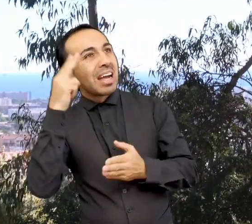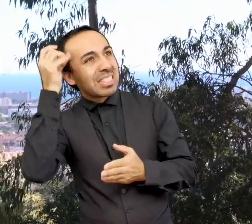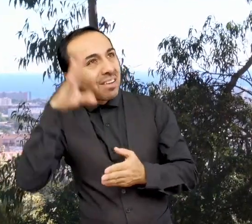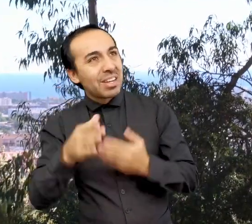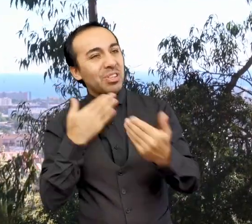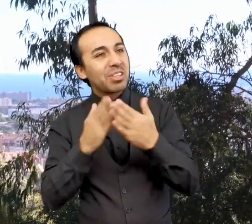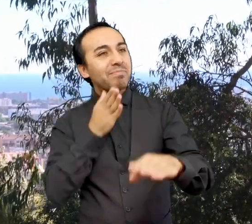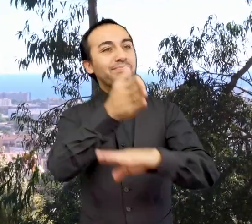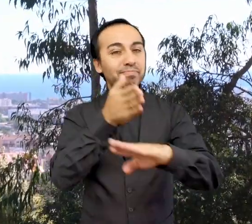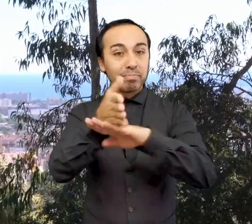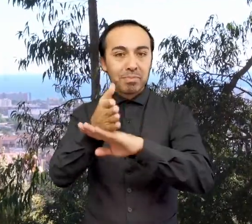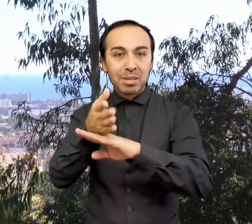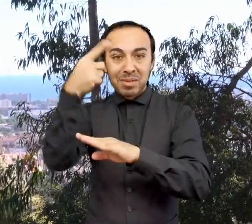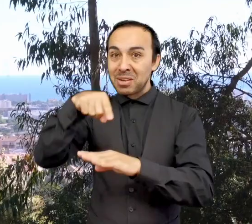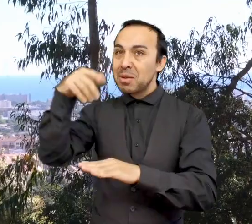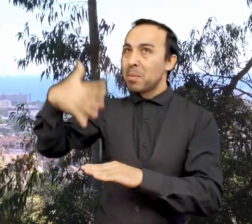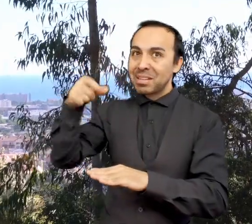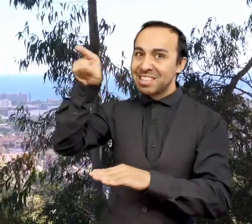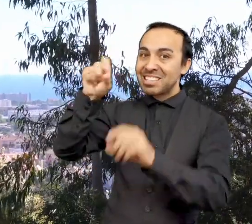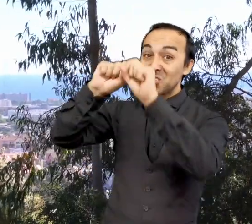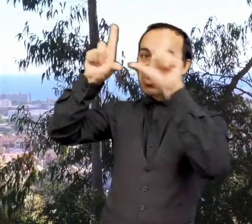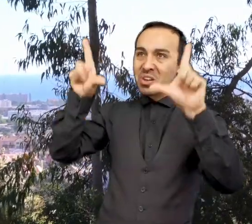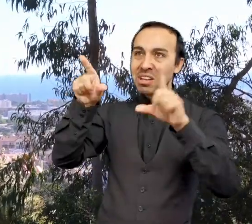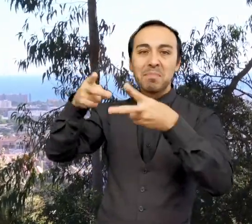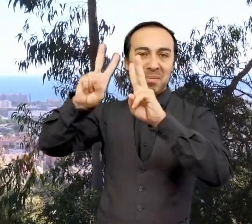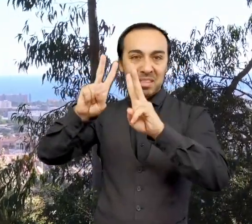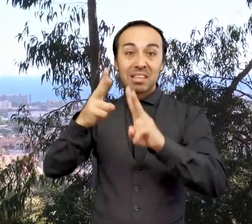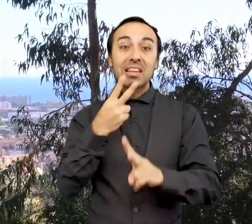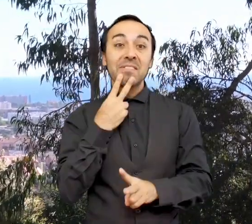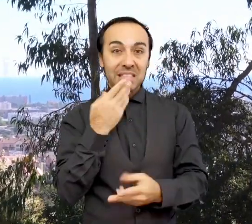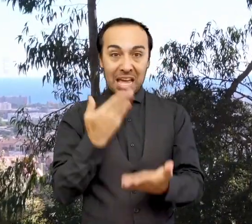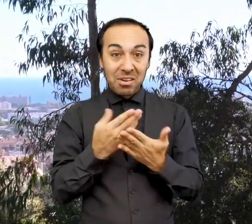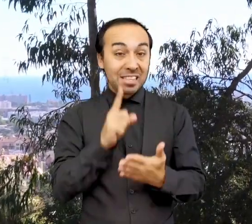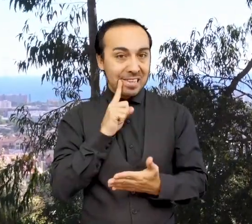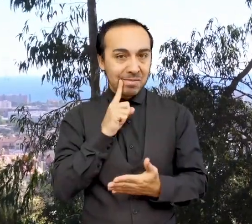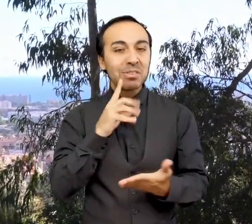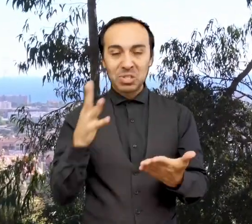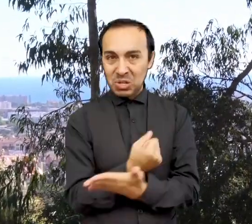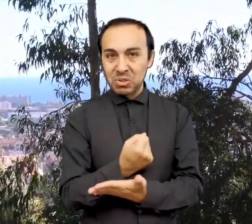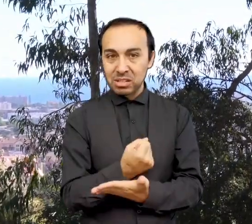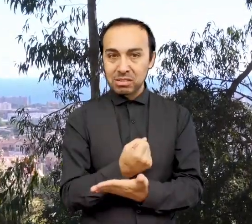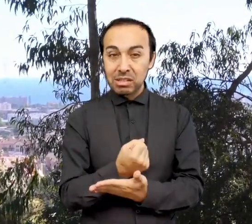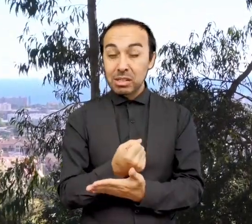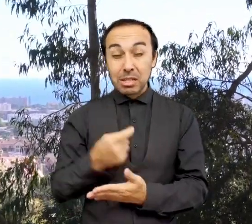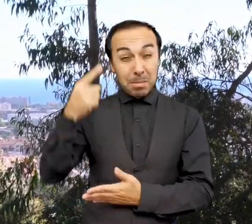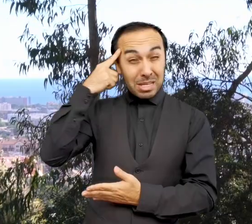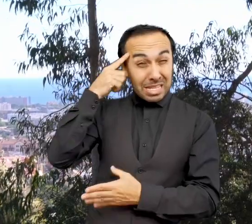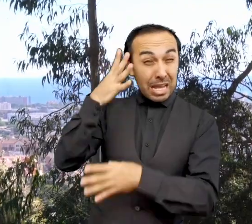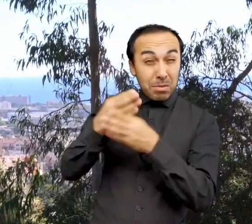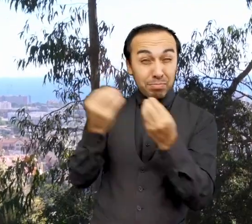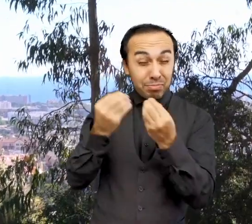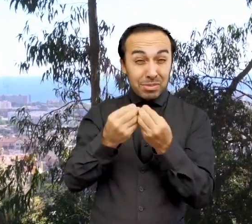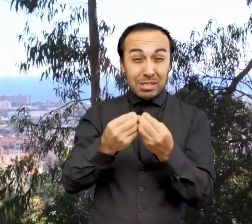importante es que una de ellas, el Sol, es la que permite que la vida que conocemos sea posible. Se estima que existen alrededor